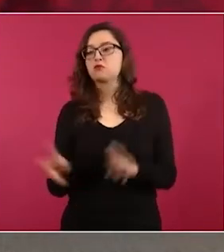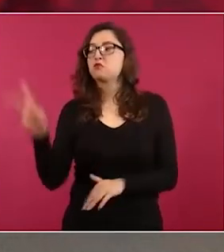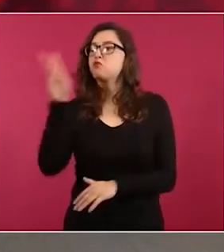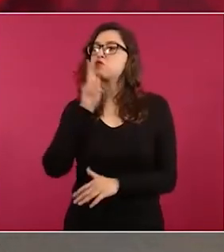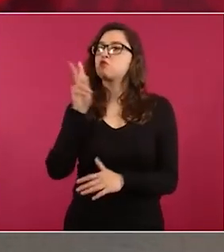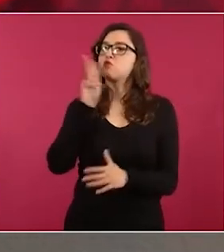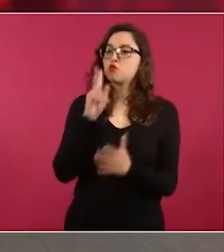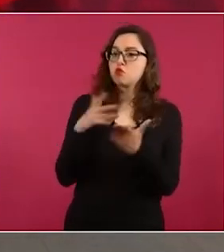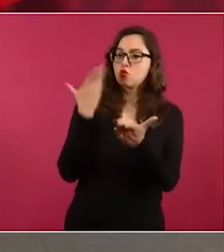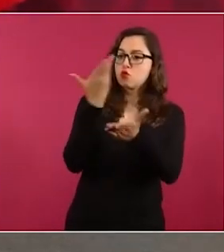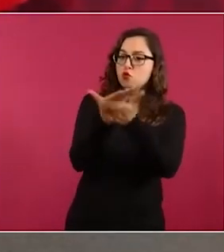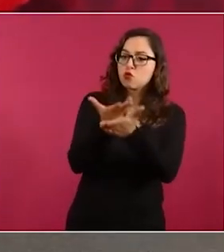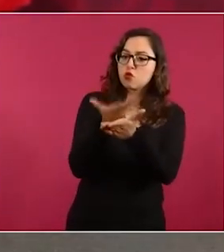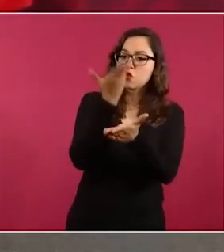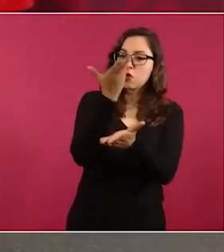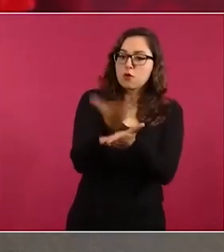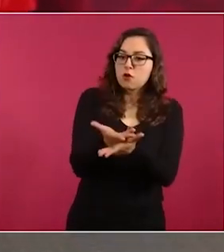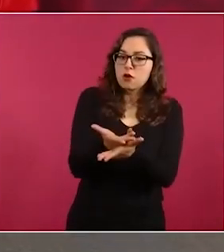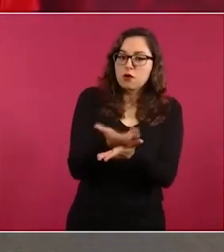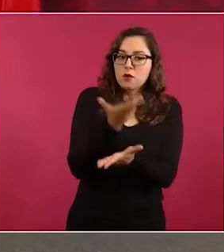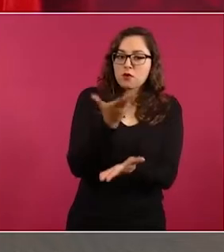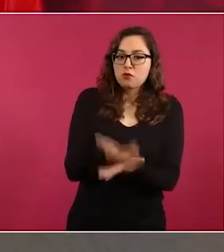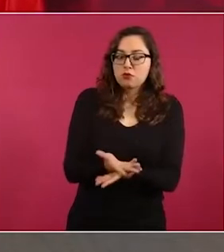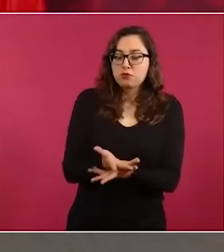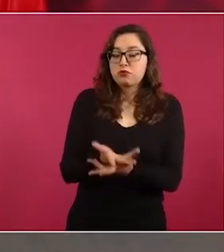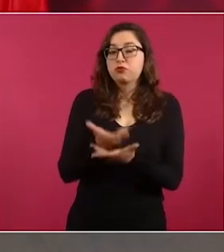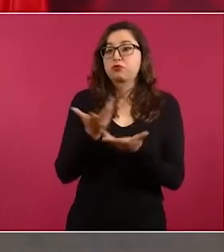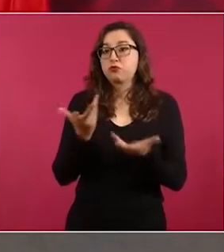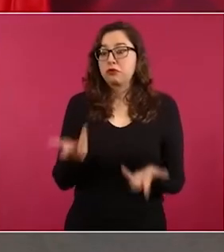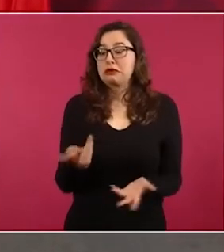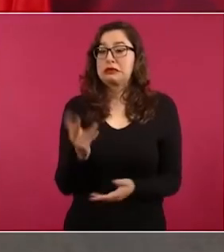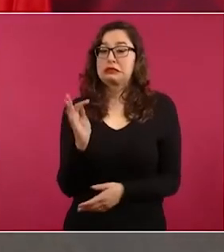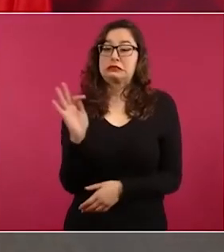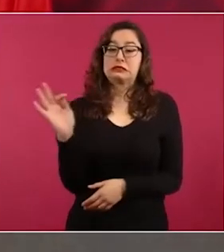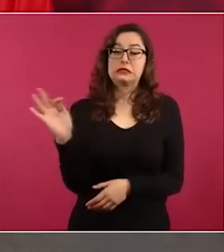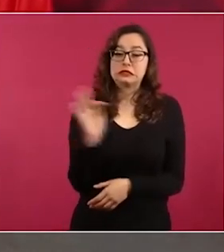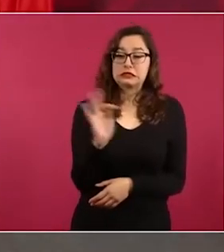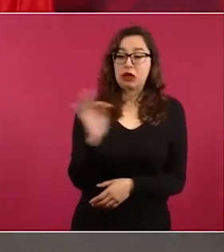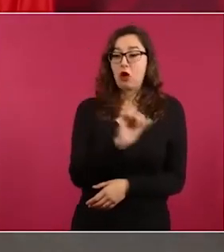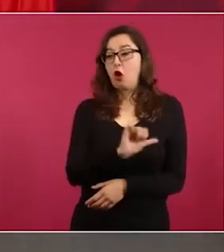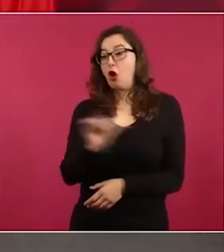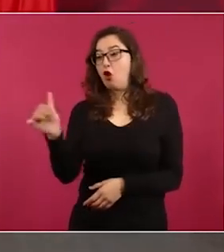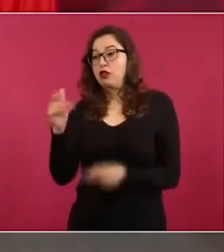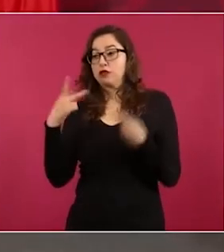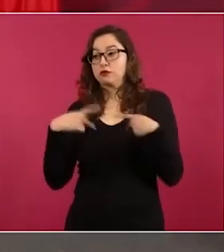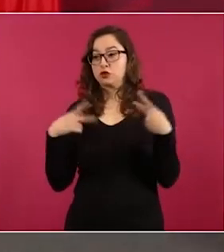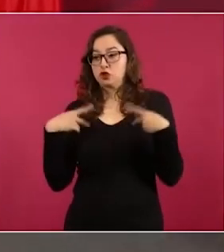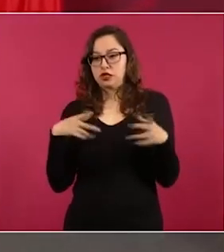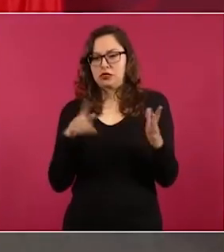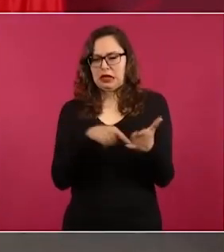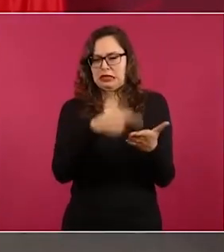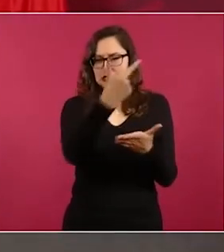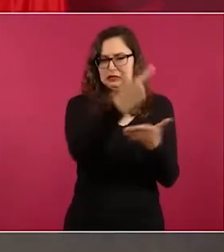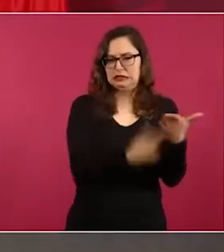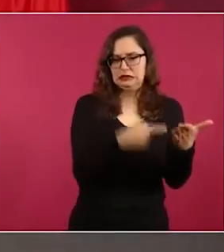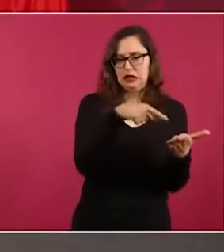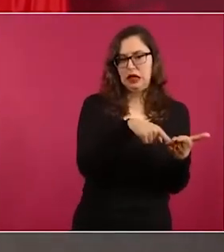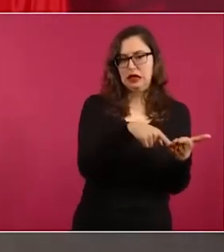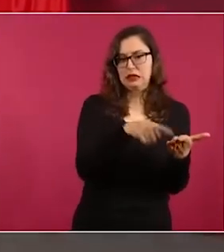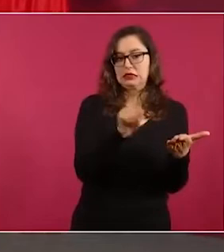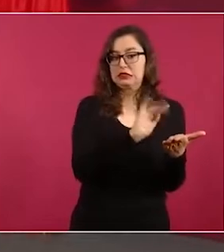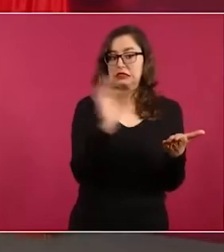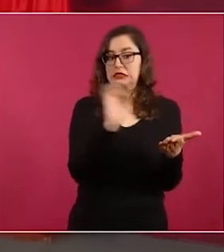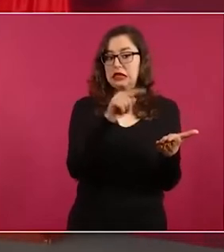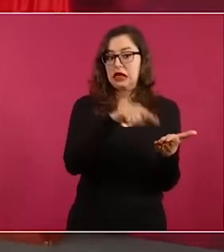y resultaban responsables otras personas, pues que